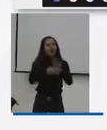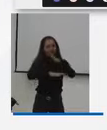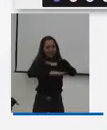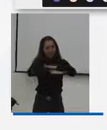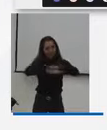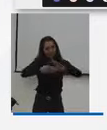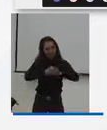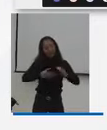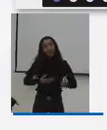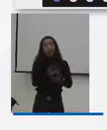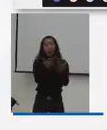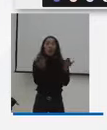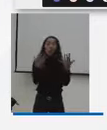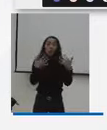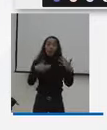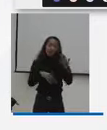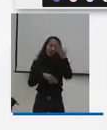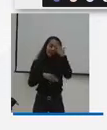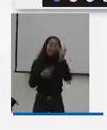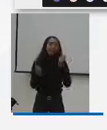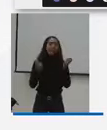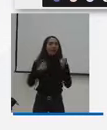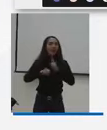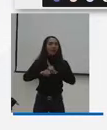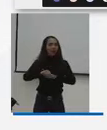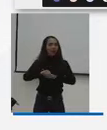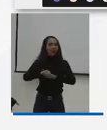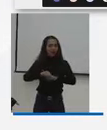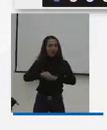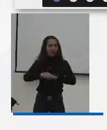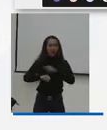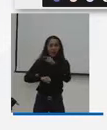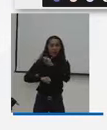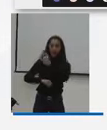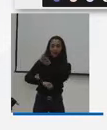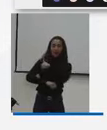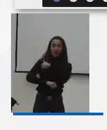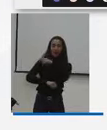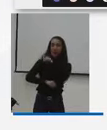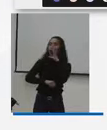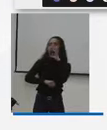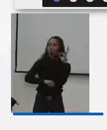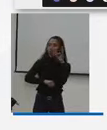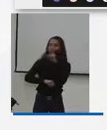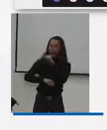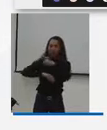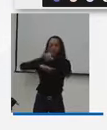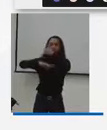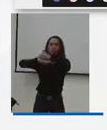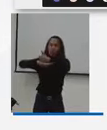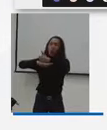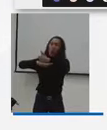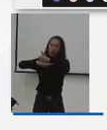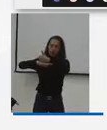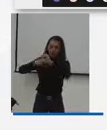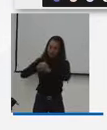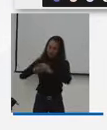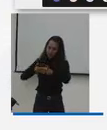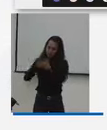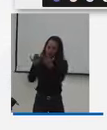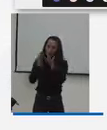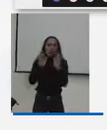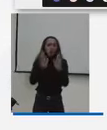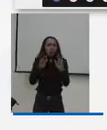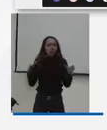Atendiendo las instrucciones de uso del tiempo. Un saludo cordial al señor ministro del deporte, Ernesto Lucena, al señor presidente de la República, al